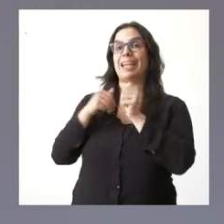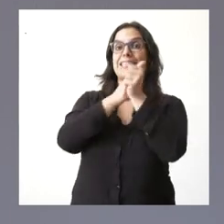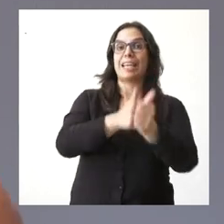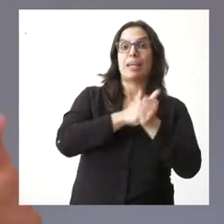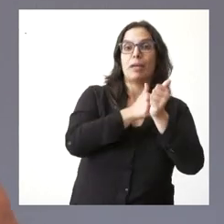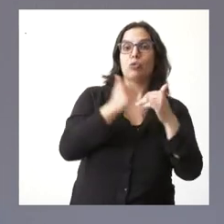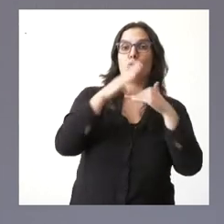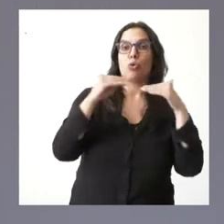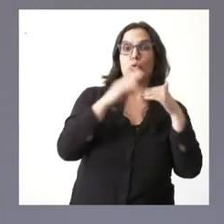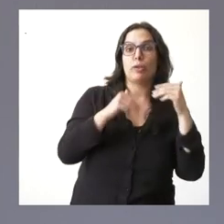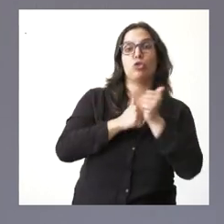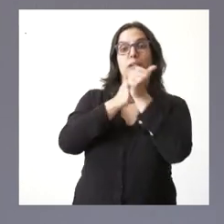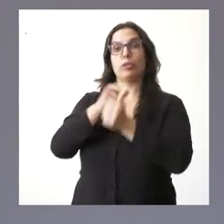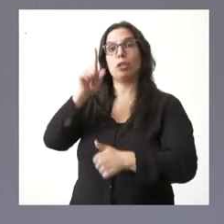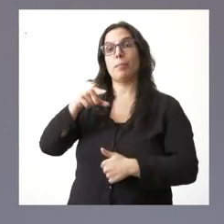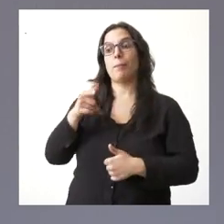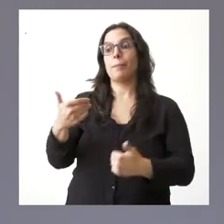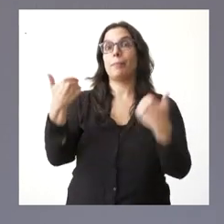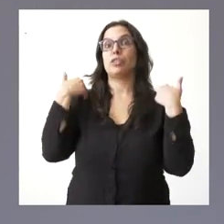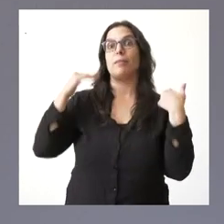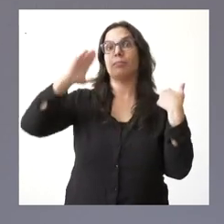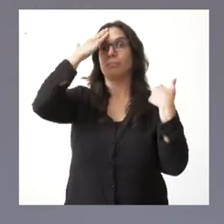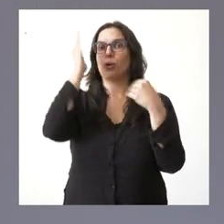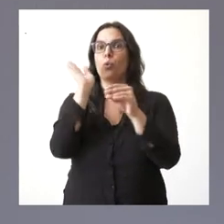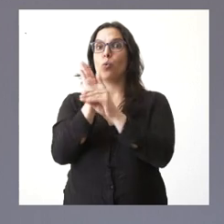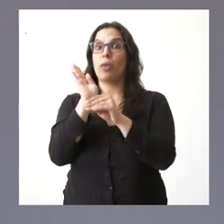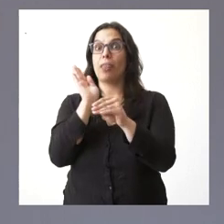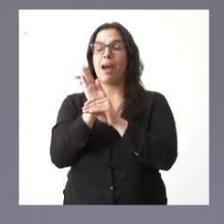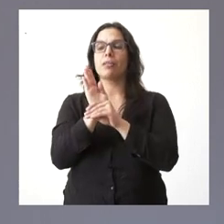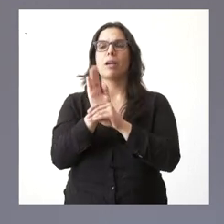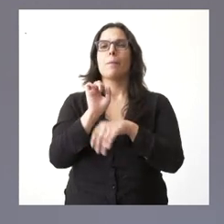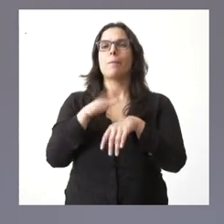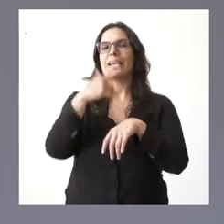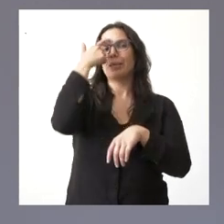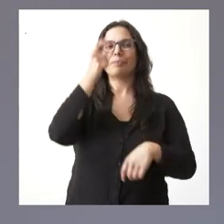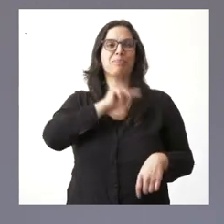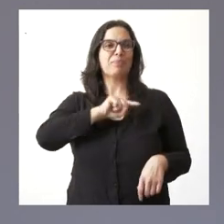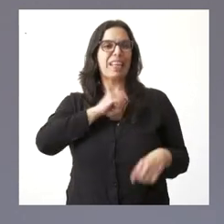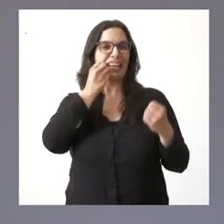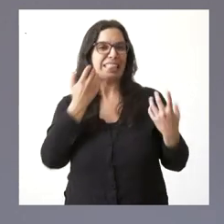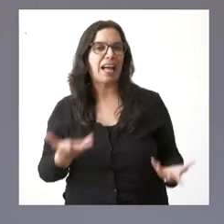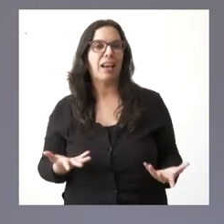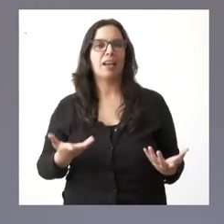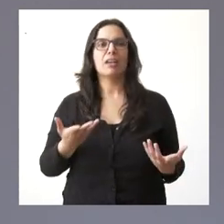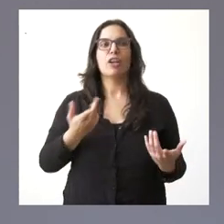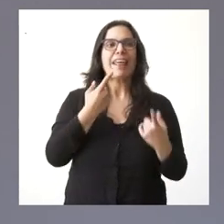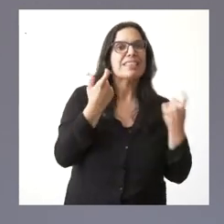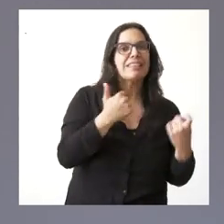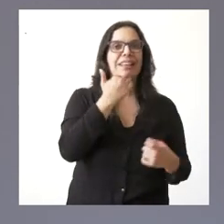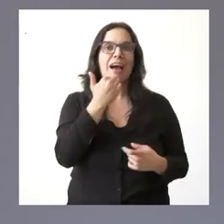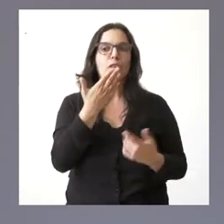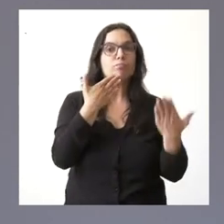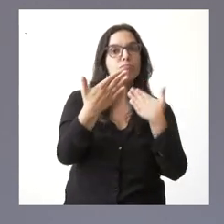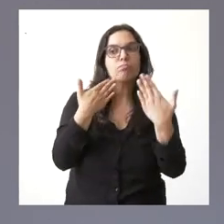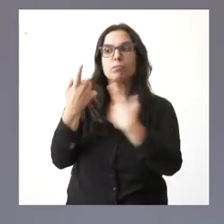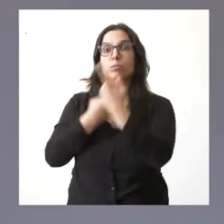usuarios como a los cuidadores para saber, sobre todo, su estado, su estado de ánimo, cómo se encuentran o qué pueden necesitar, se